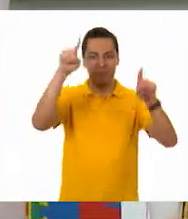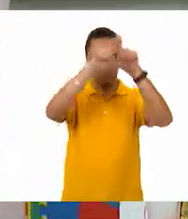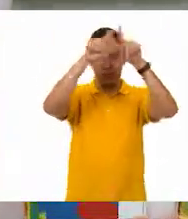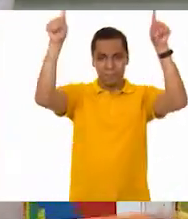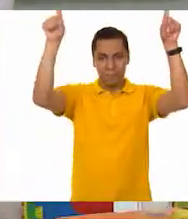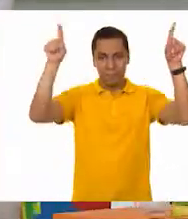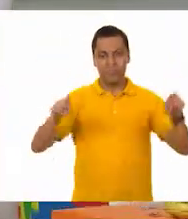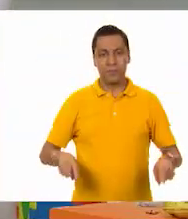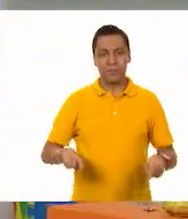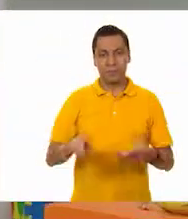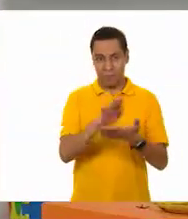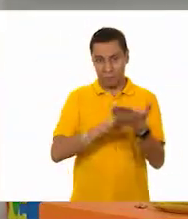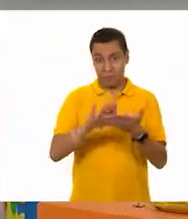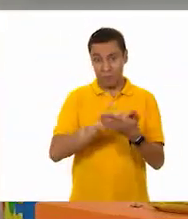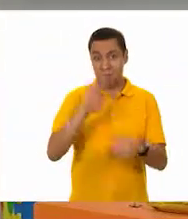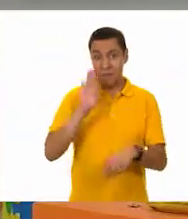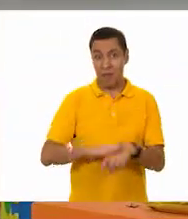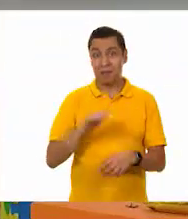ver, vamos a comprobar qué pasa.